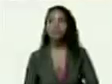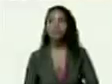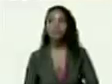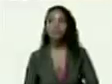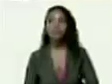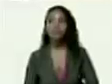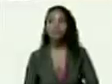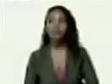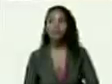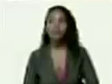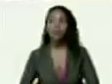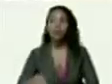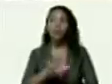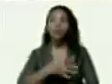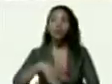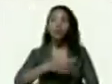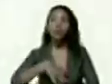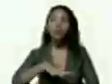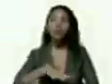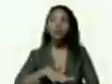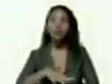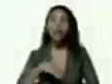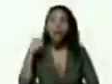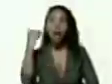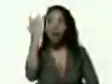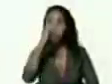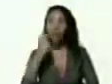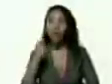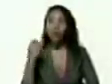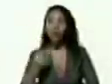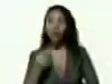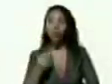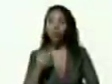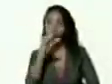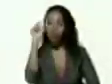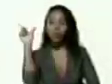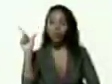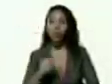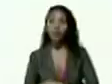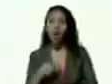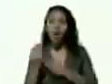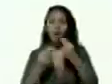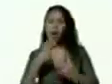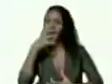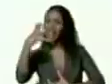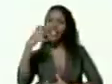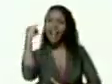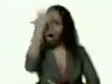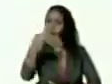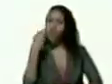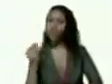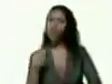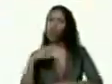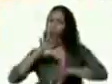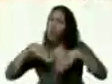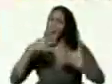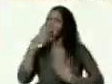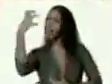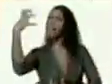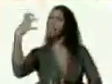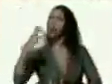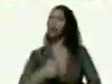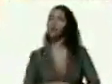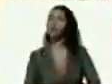¿dónde está la juventud del partido socialista unido de Venezuela? ¿cómo es que grita la juventud? ¿cuál es el grito? ¡no